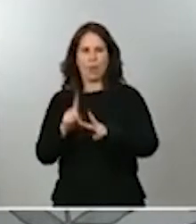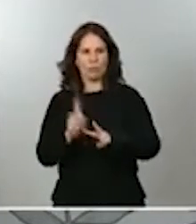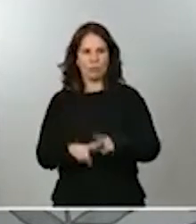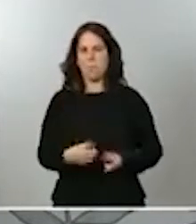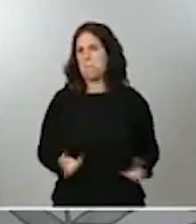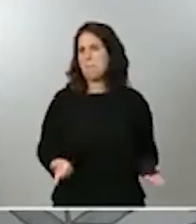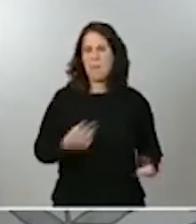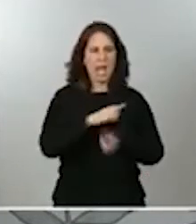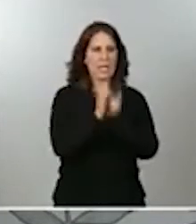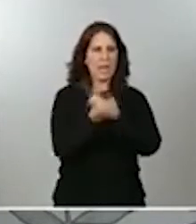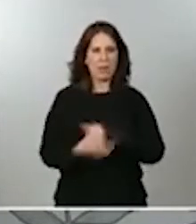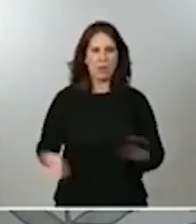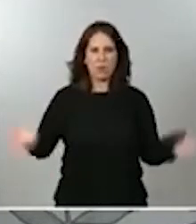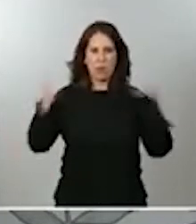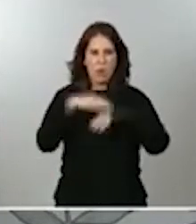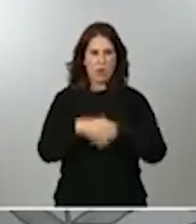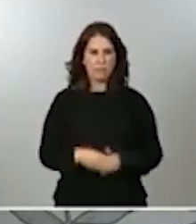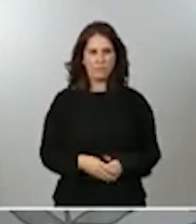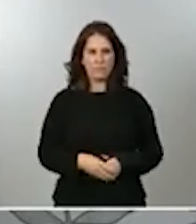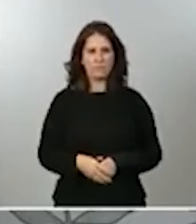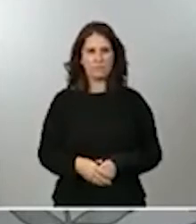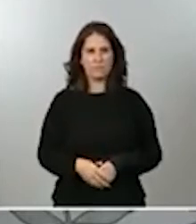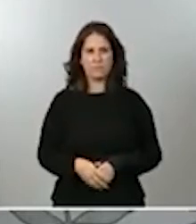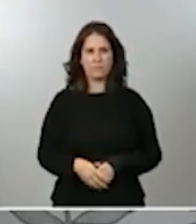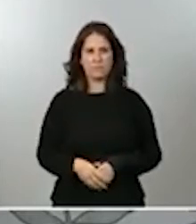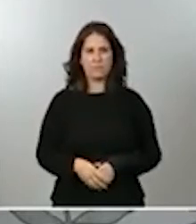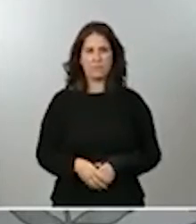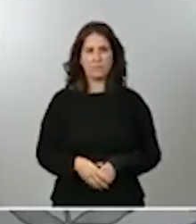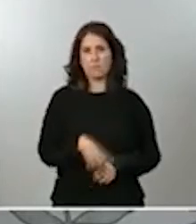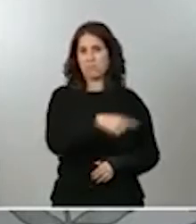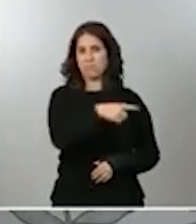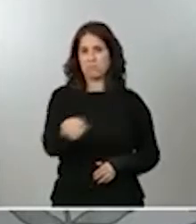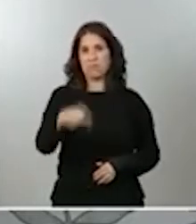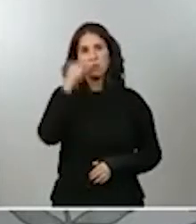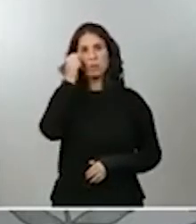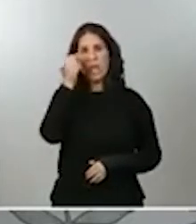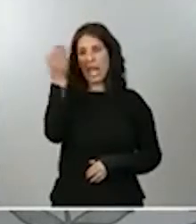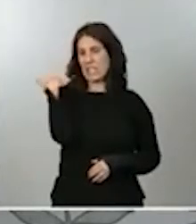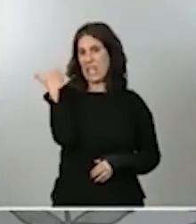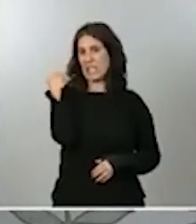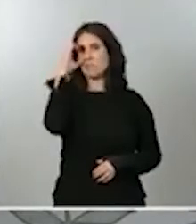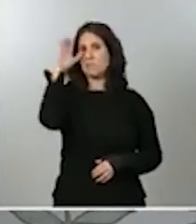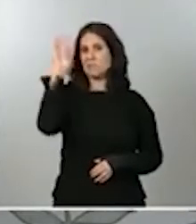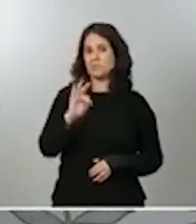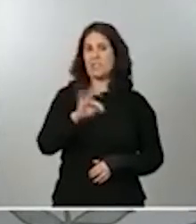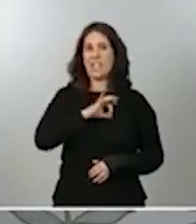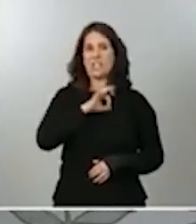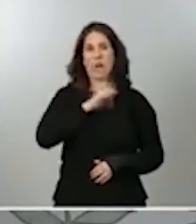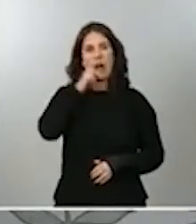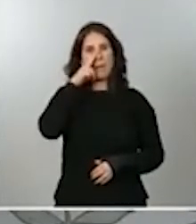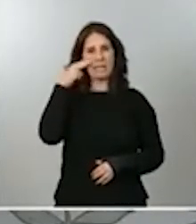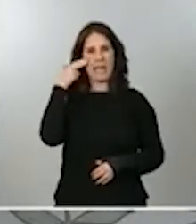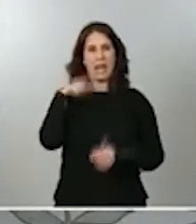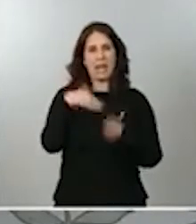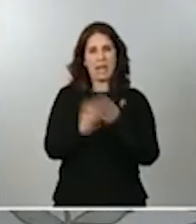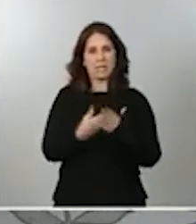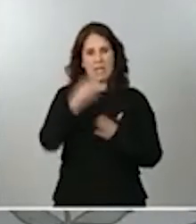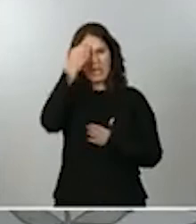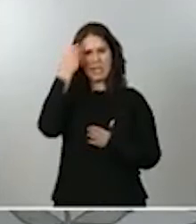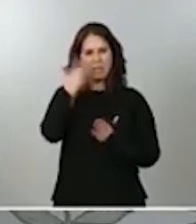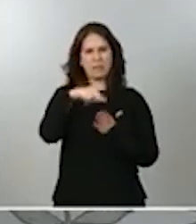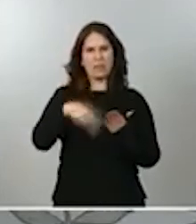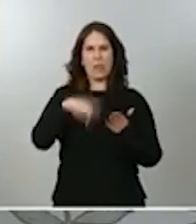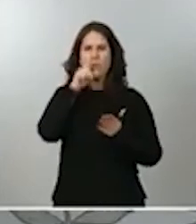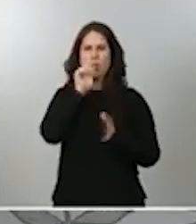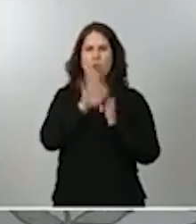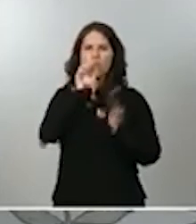Yo creo que, al igual que muchos de ustedes, escuché ayer al señor Abascal –incluso lo leí, creo recordar en Twitter– las palabras que utilizó